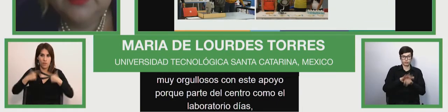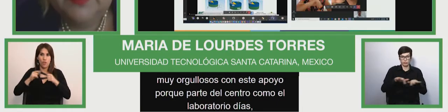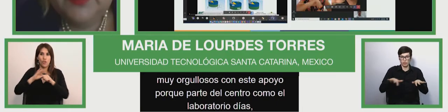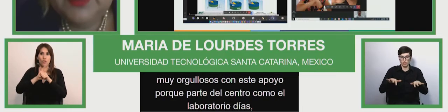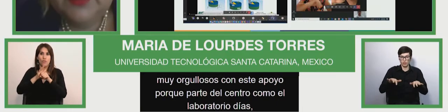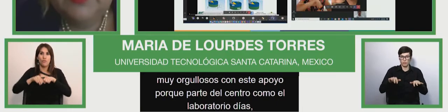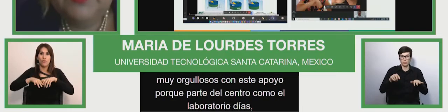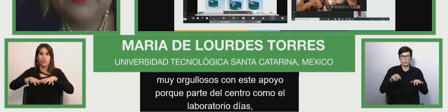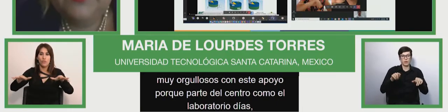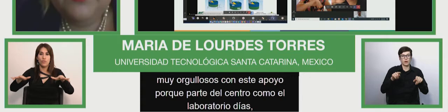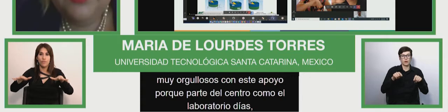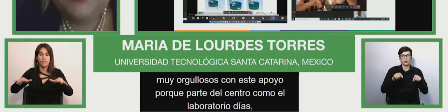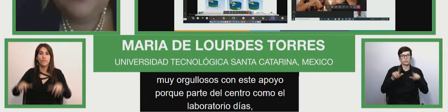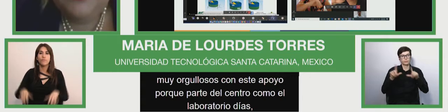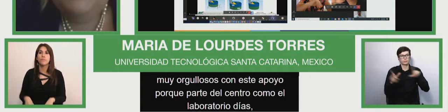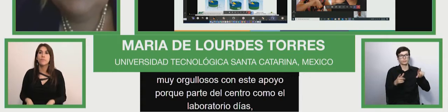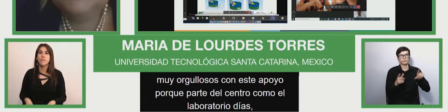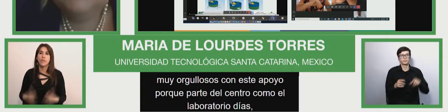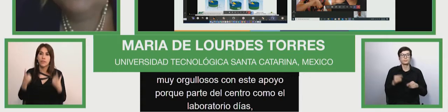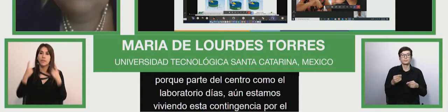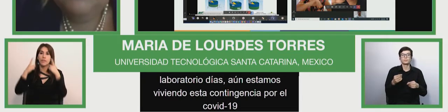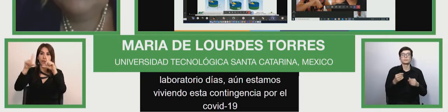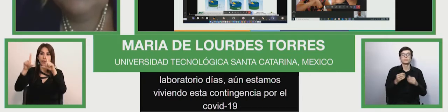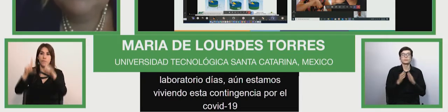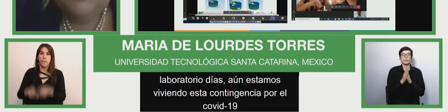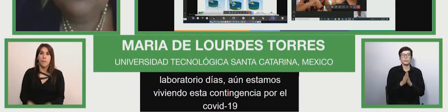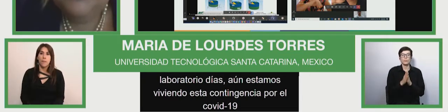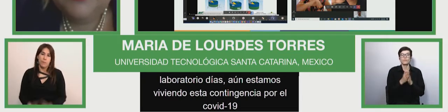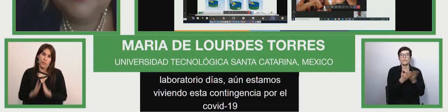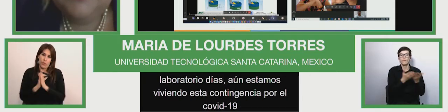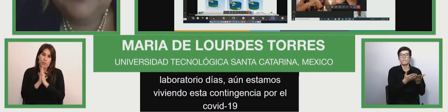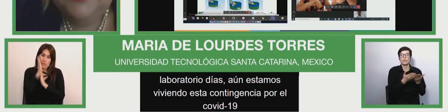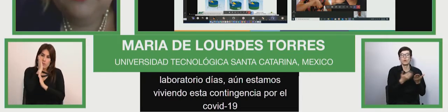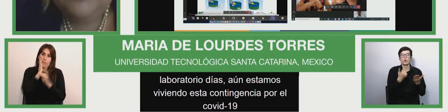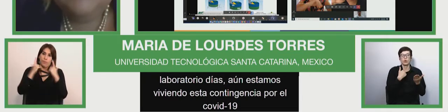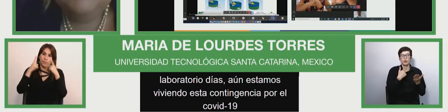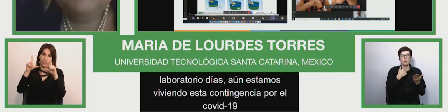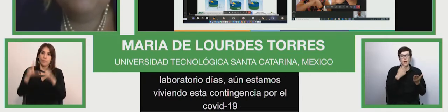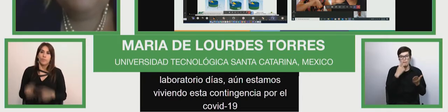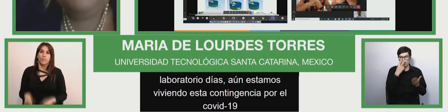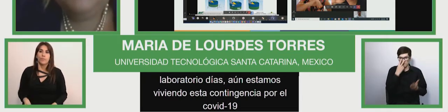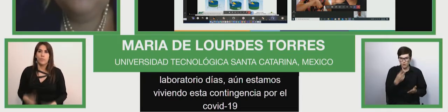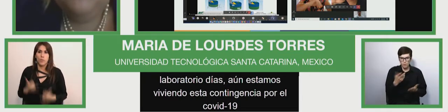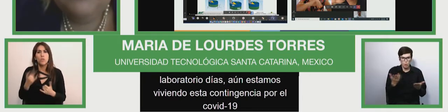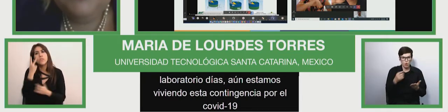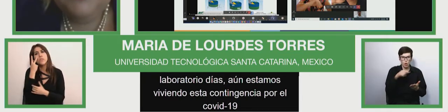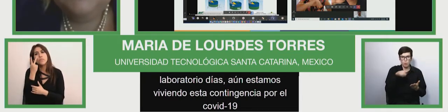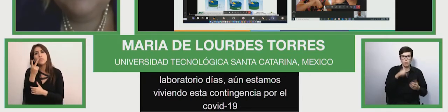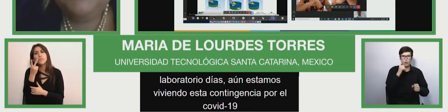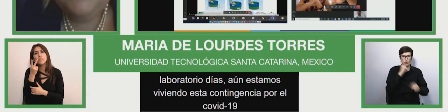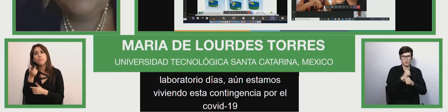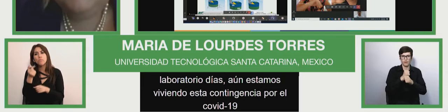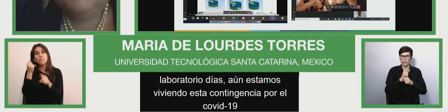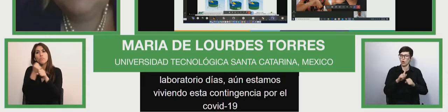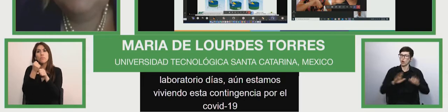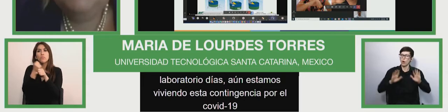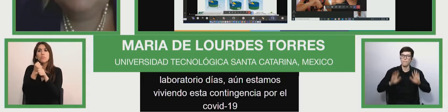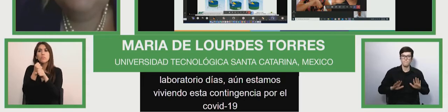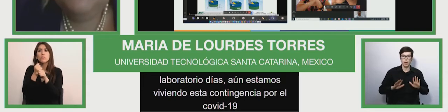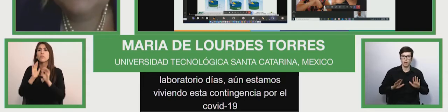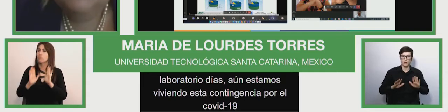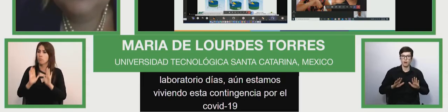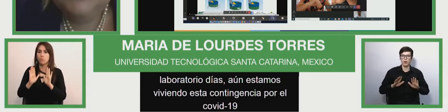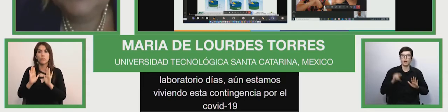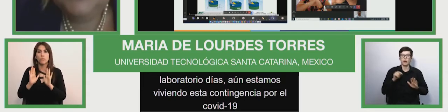la siguiente diapositiva por favor apreciamos como este trabajo no se ha detenido este trabajo continúa vigente a través de